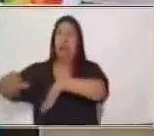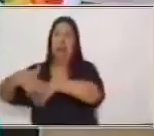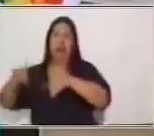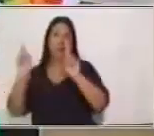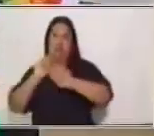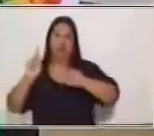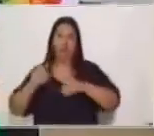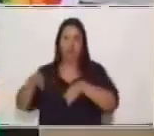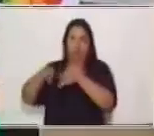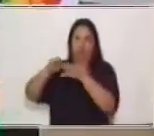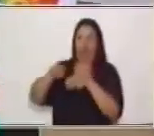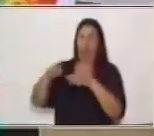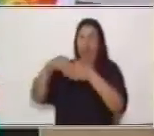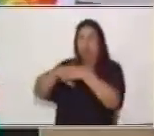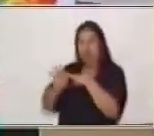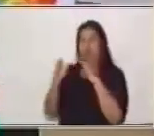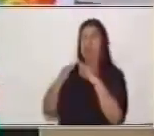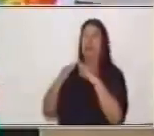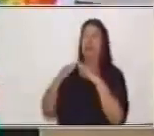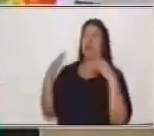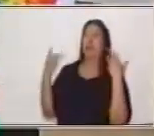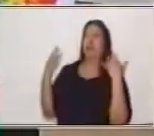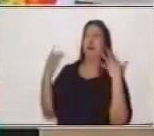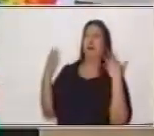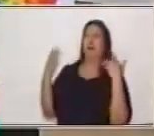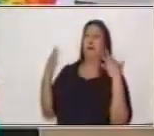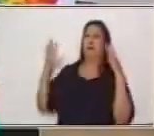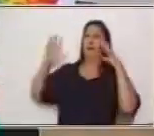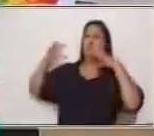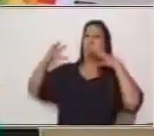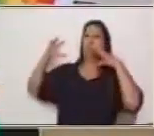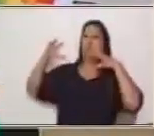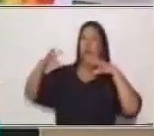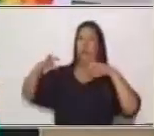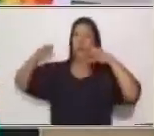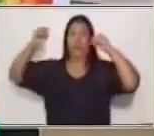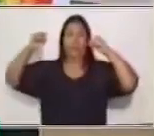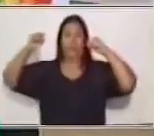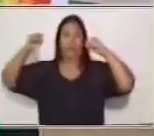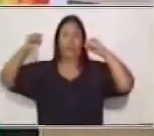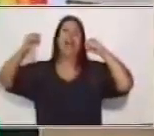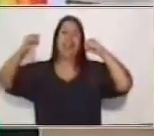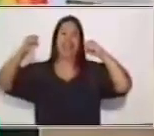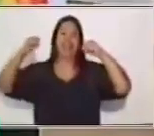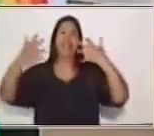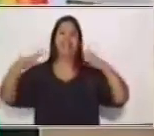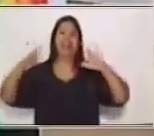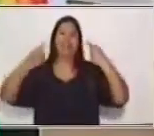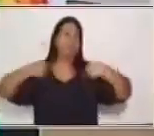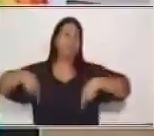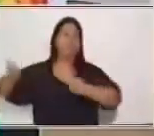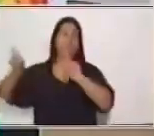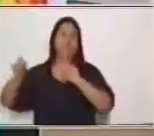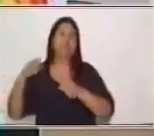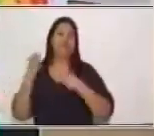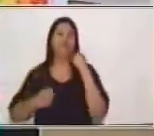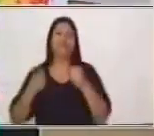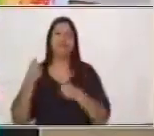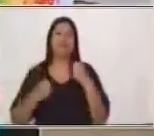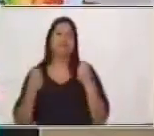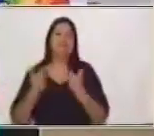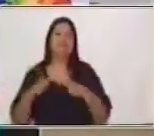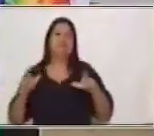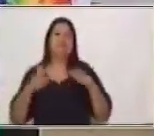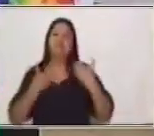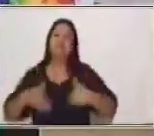nuestro patio, al parque. Pero cuando la lluvia cesa, podemos también salir a correr. Entonces, el arco iris